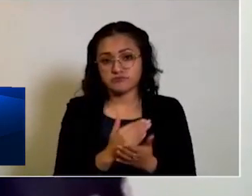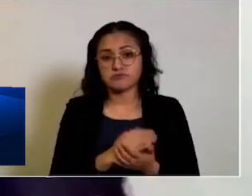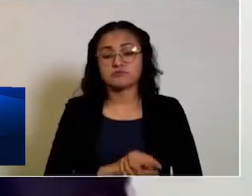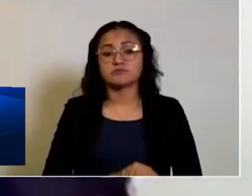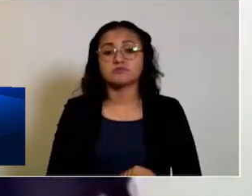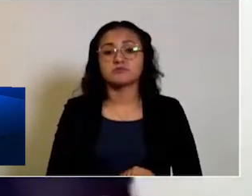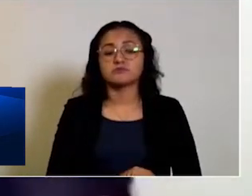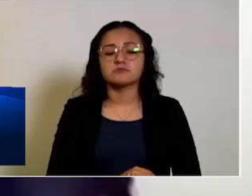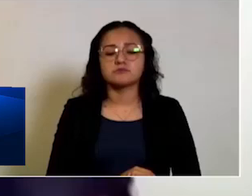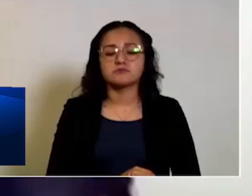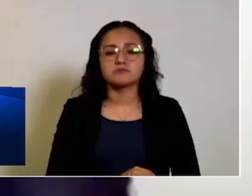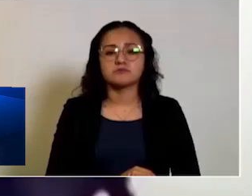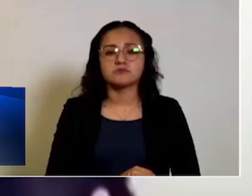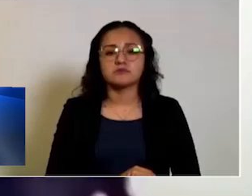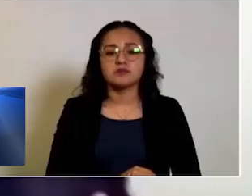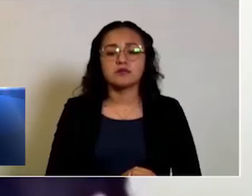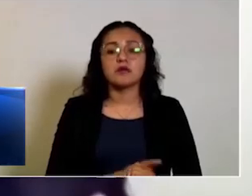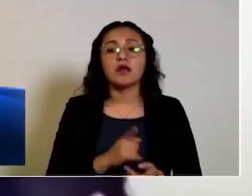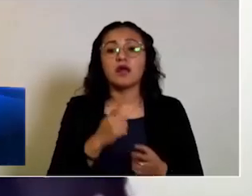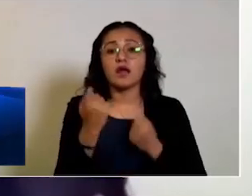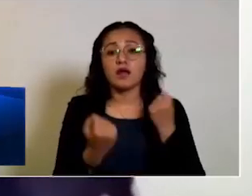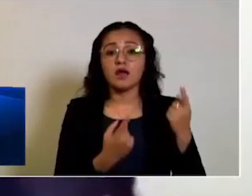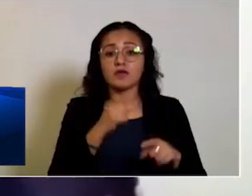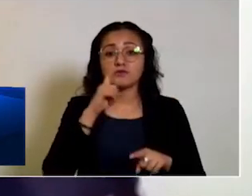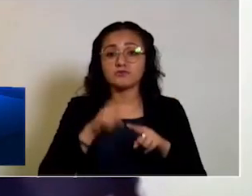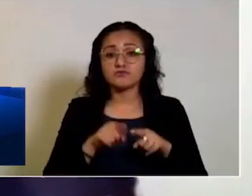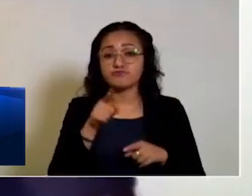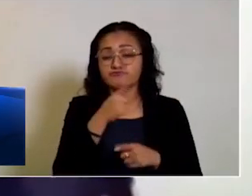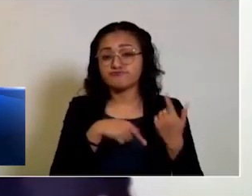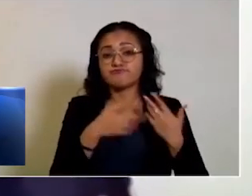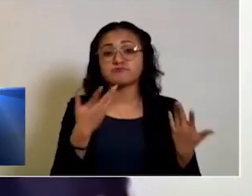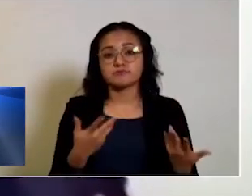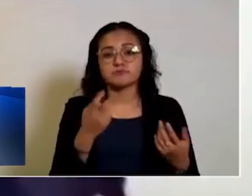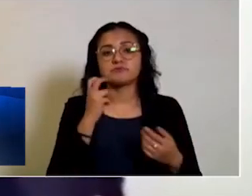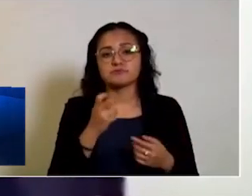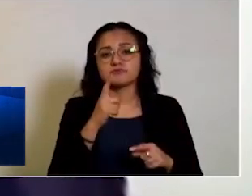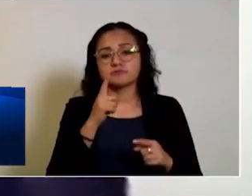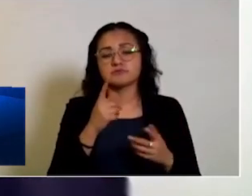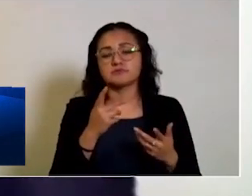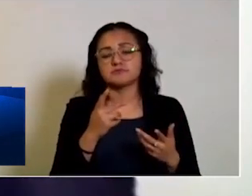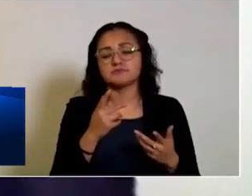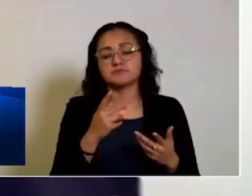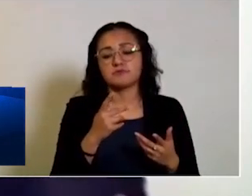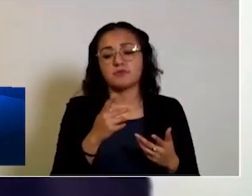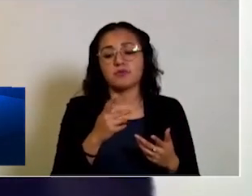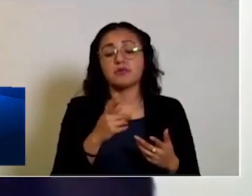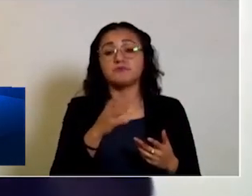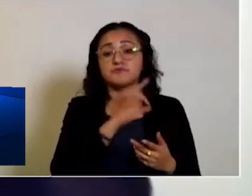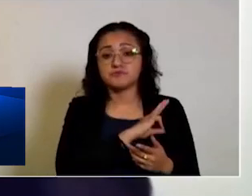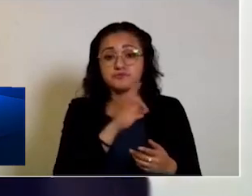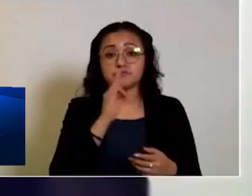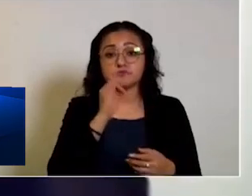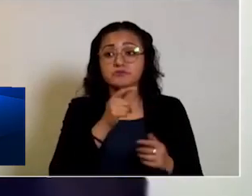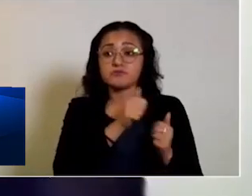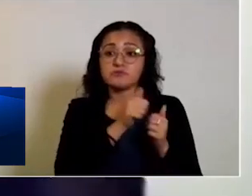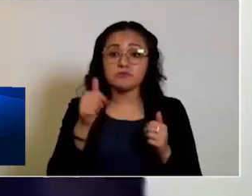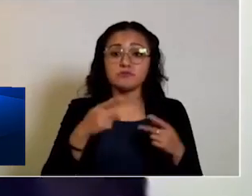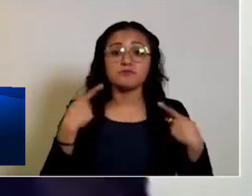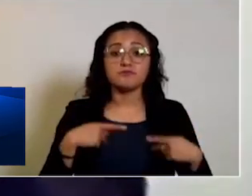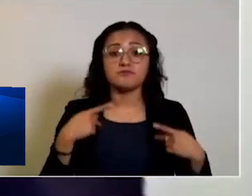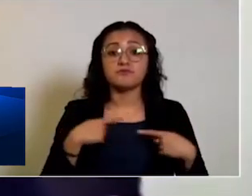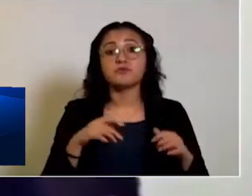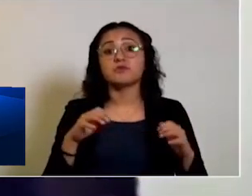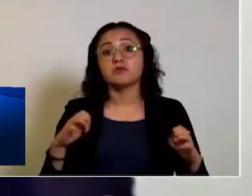día siguiente. Las excepciones a la suspensión de los servicios son las siguientes. Queda autorizado el traslado de personas en